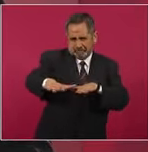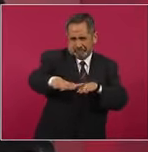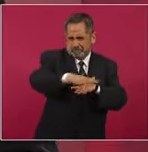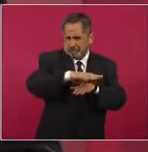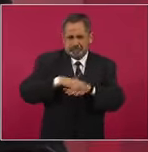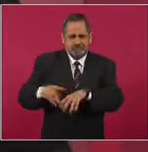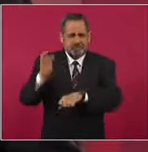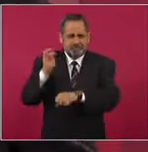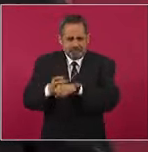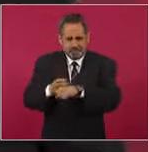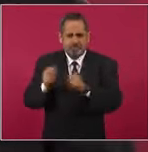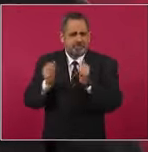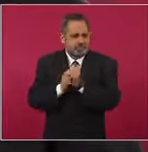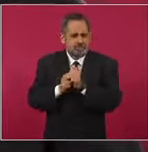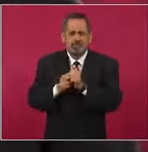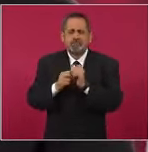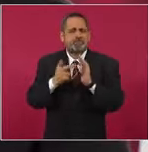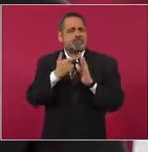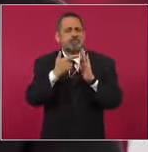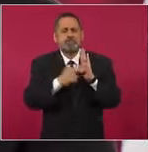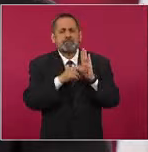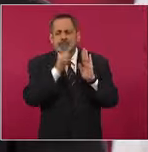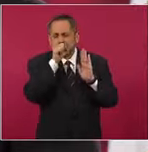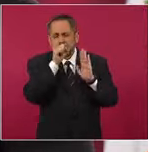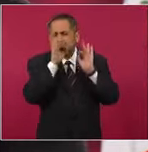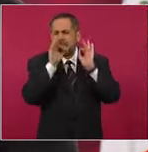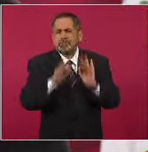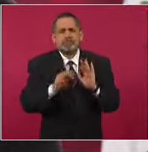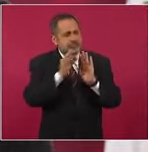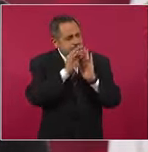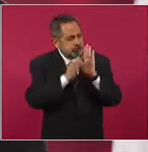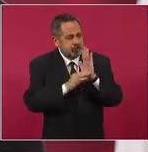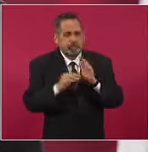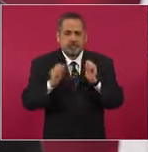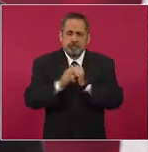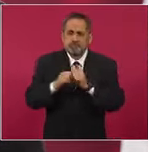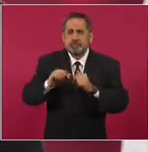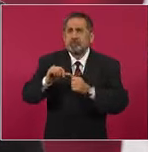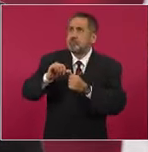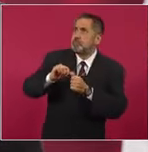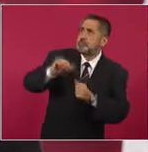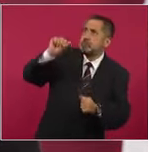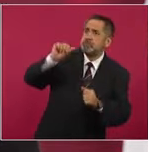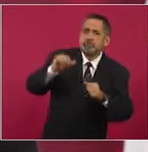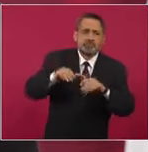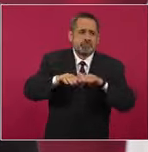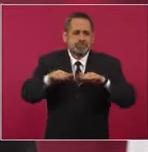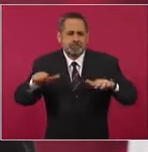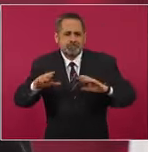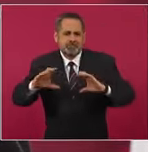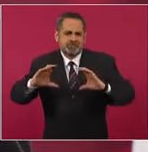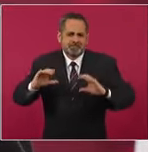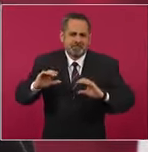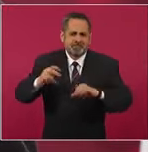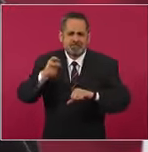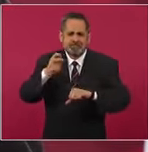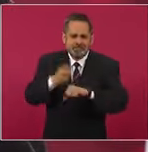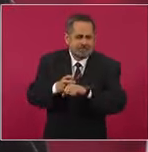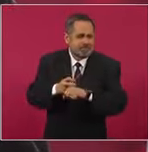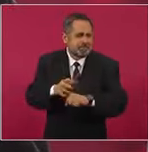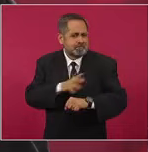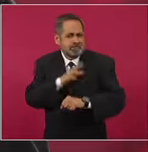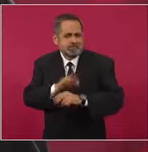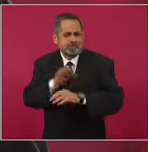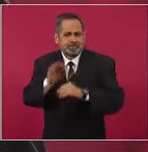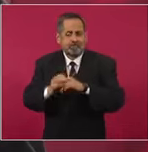las especificaciones, la altura, la calidad, la compactación, las